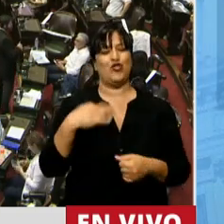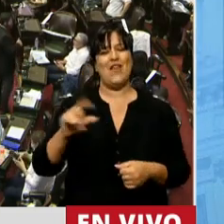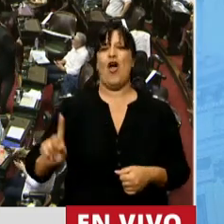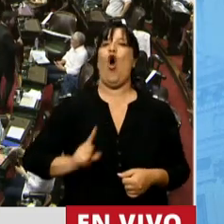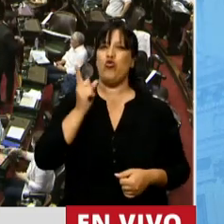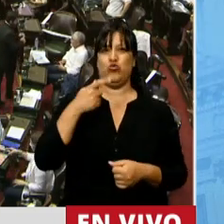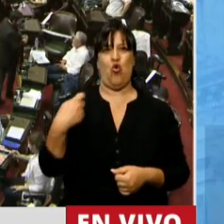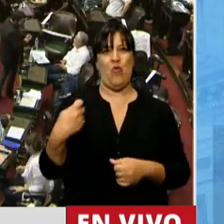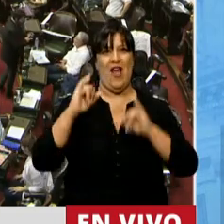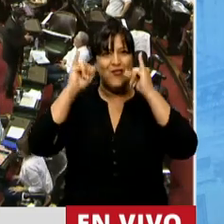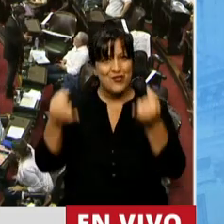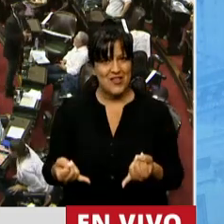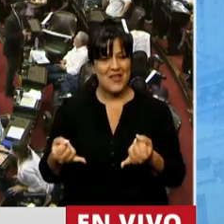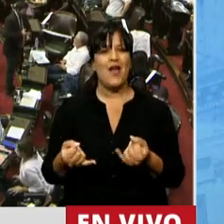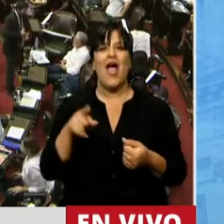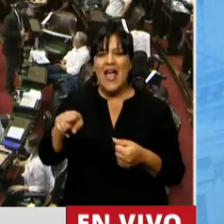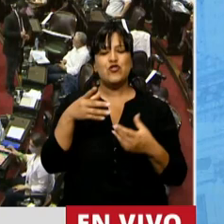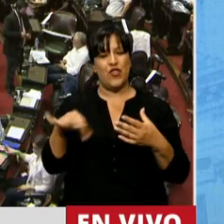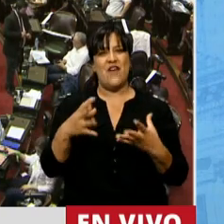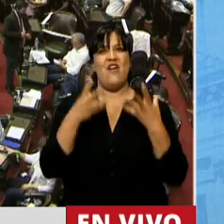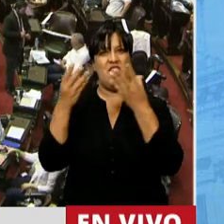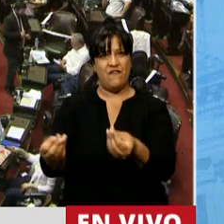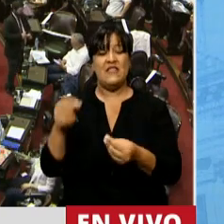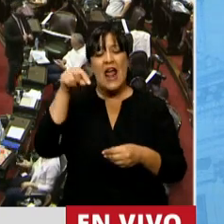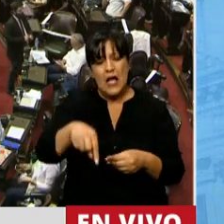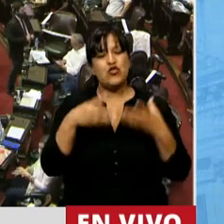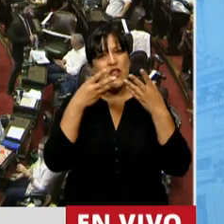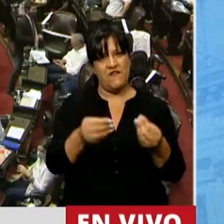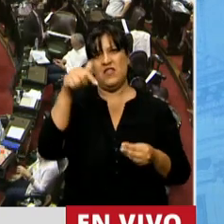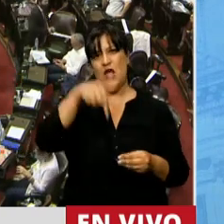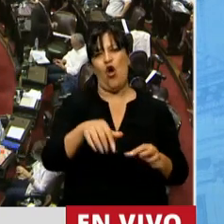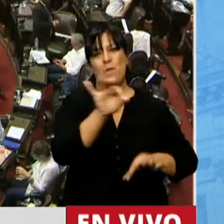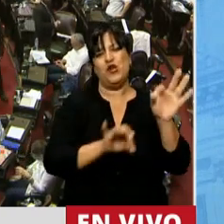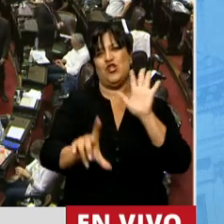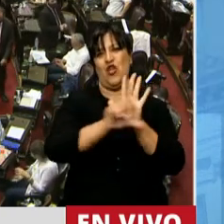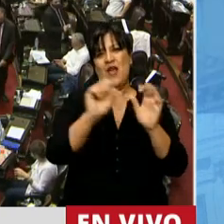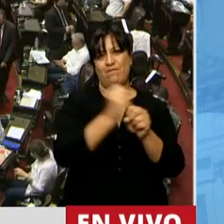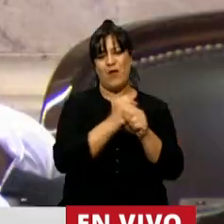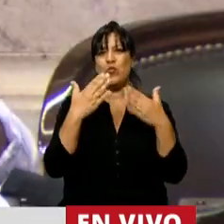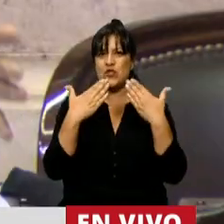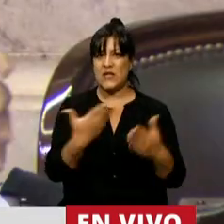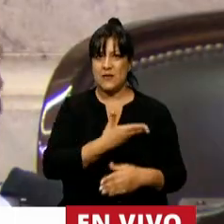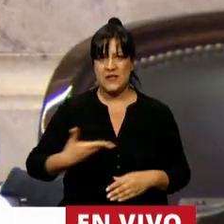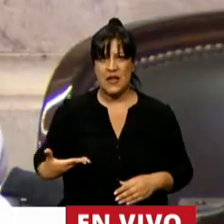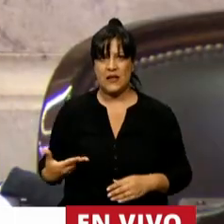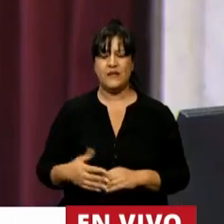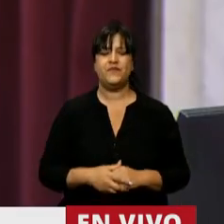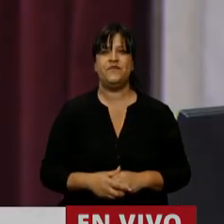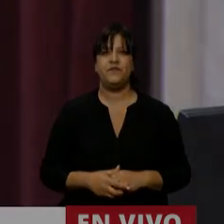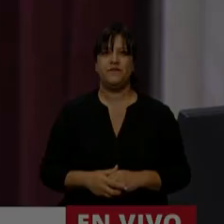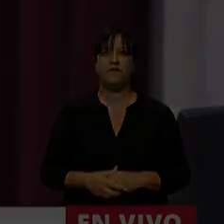llenar de orgullo, eso es lo que tenemos que defender y eso es lo que estamos defendiendo con la sanción de esta ley. Muchas gracias, presidente. Gracias,